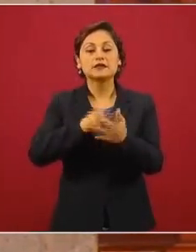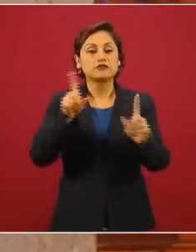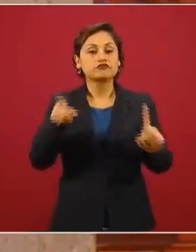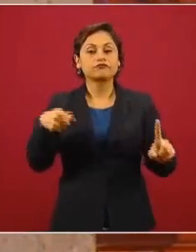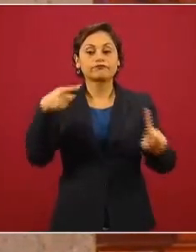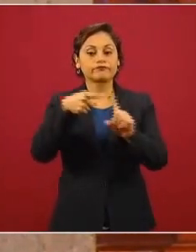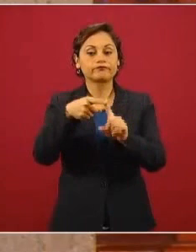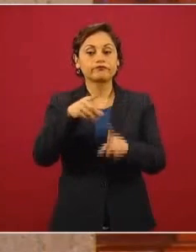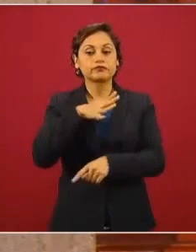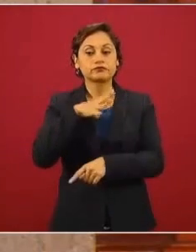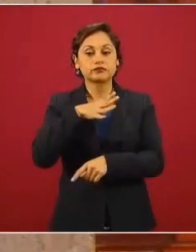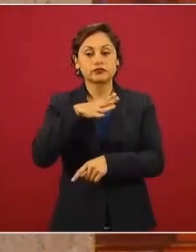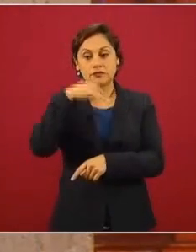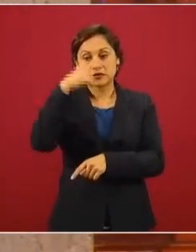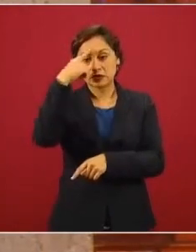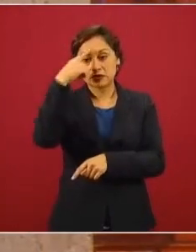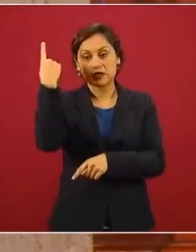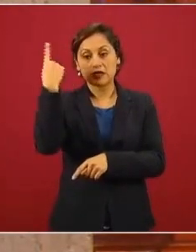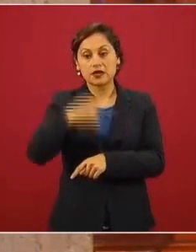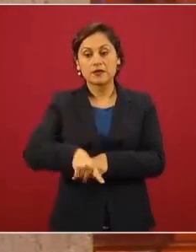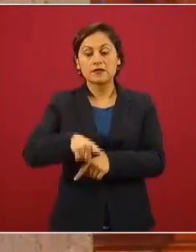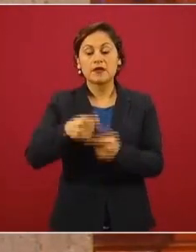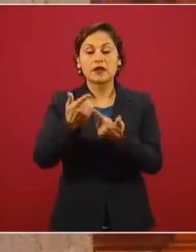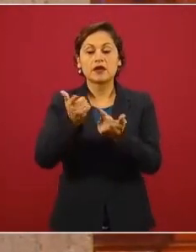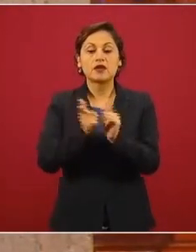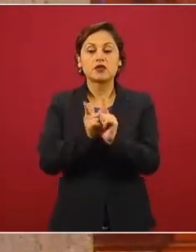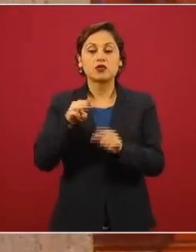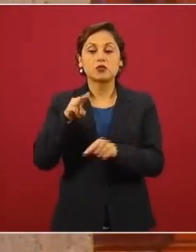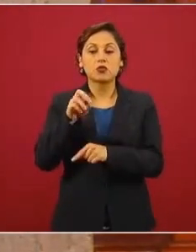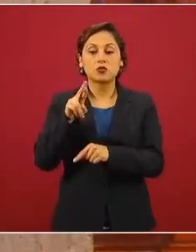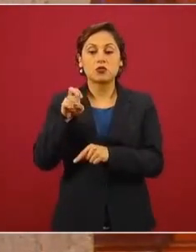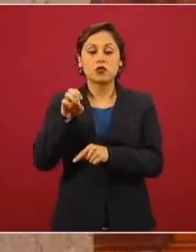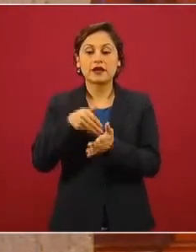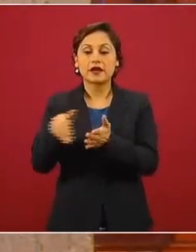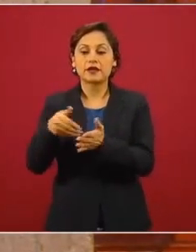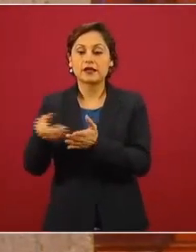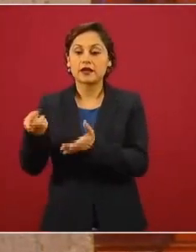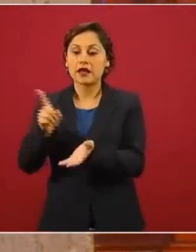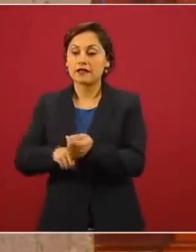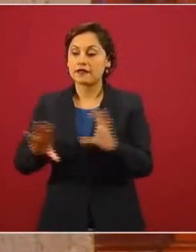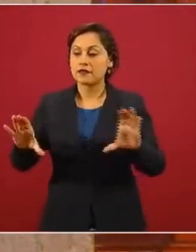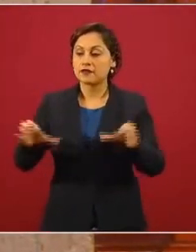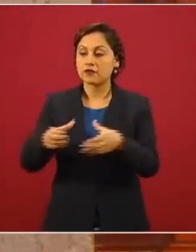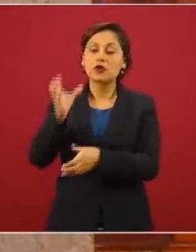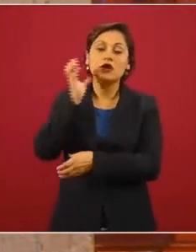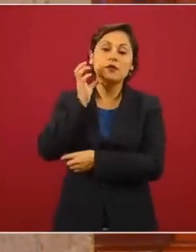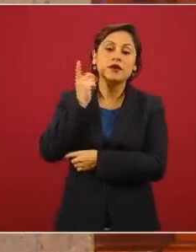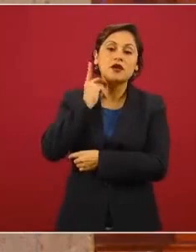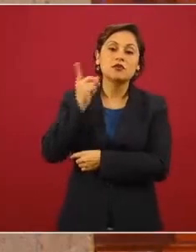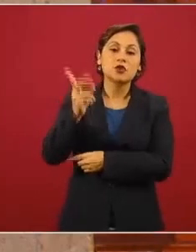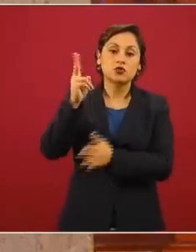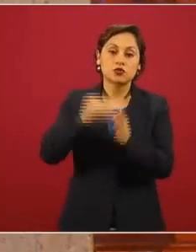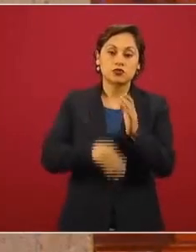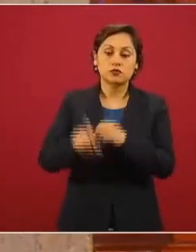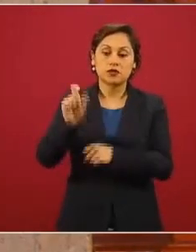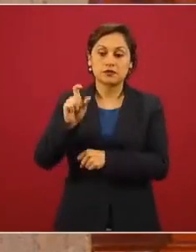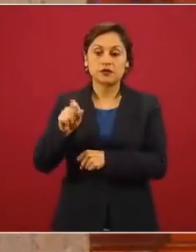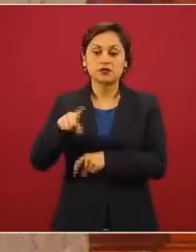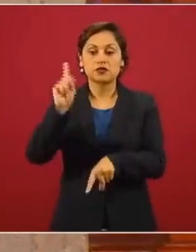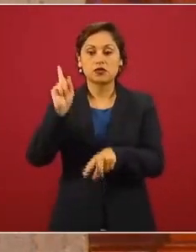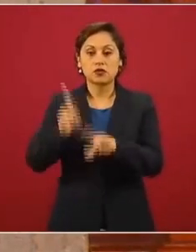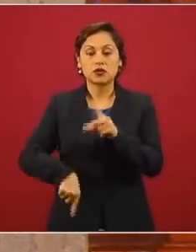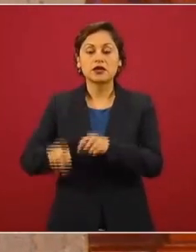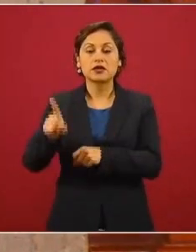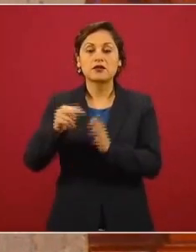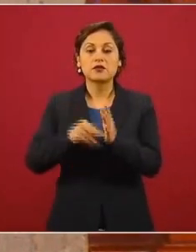promover el desplazamiento de Morena de la mayoría de la Cámara de Diputados en 2021, revocar el mandato presidencial en 2022.